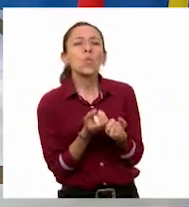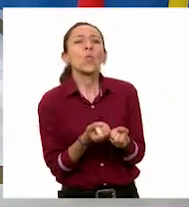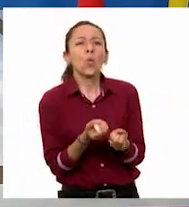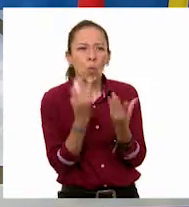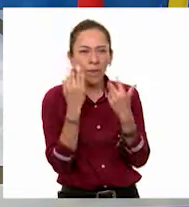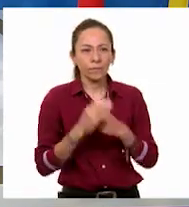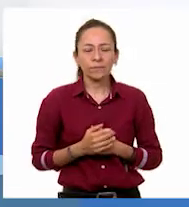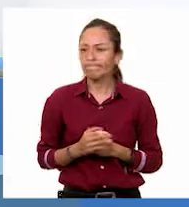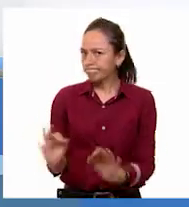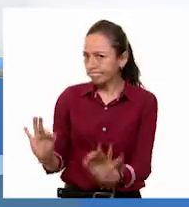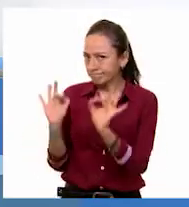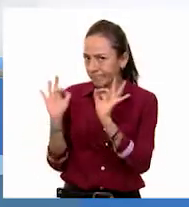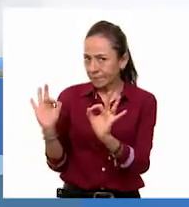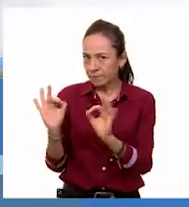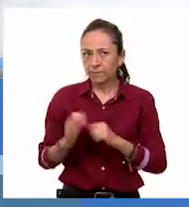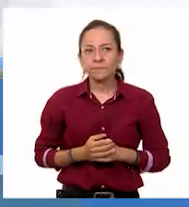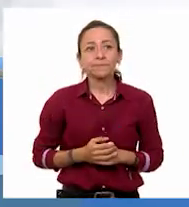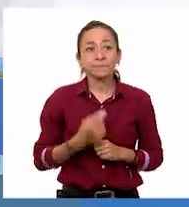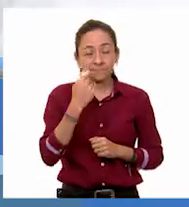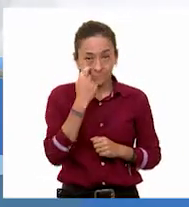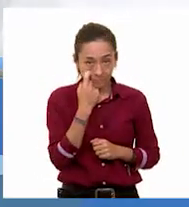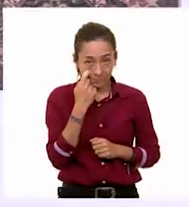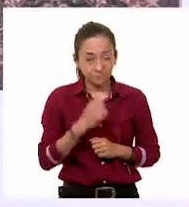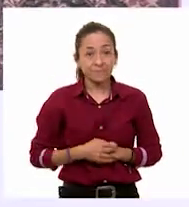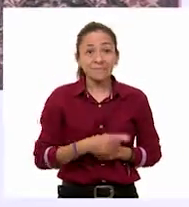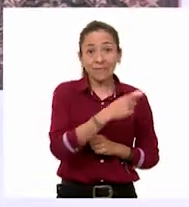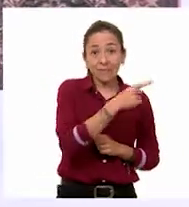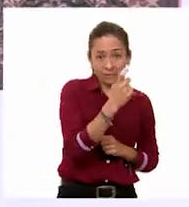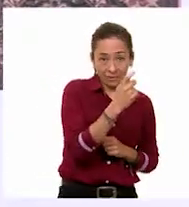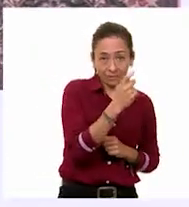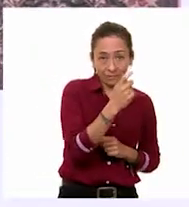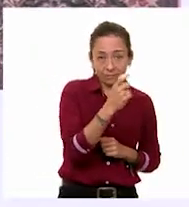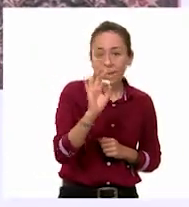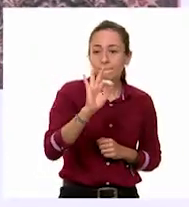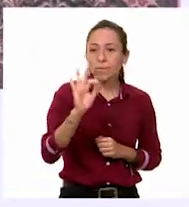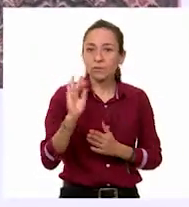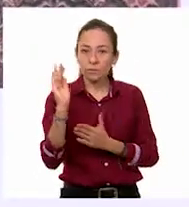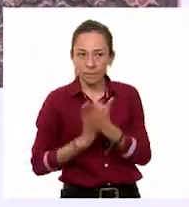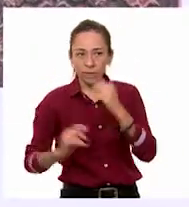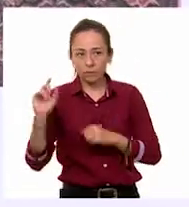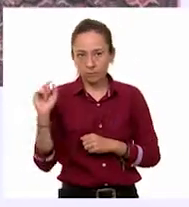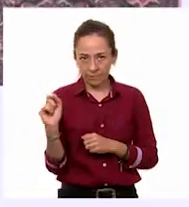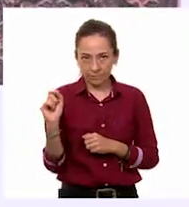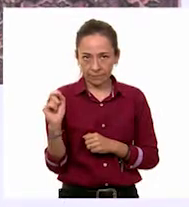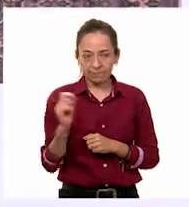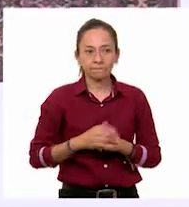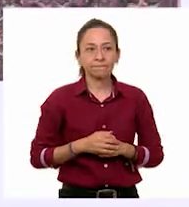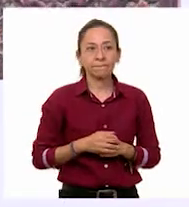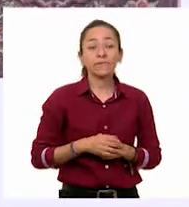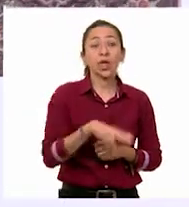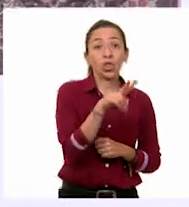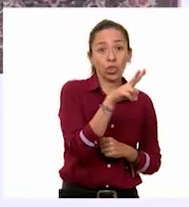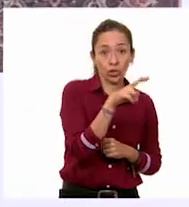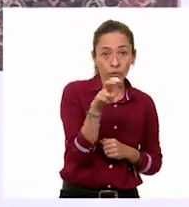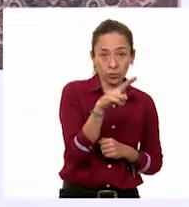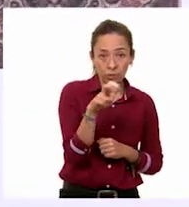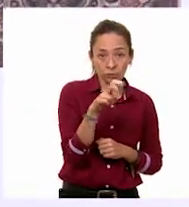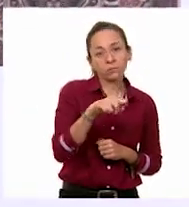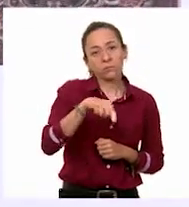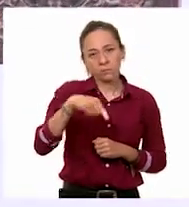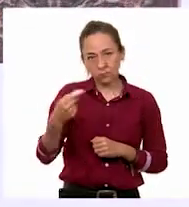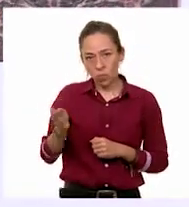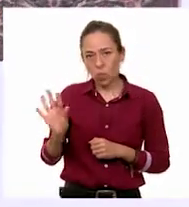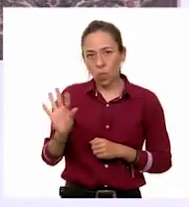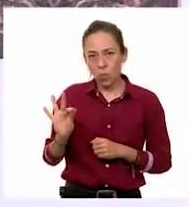me van a descontar 20. De 200, 40.